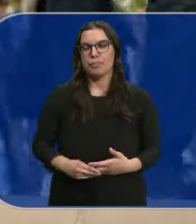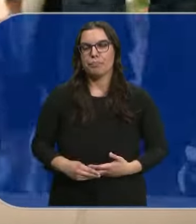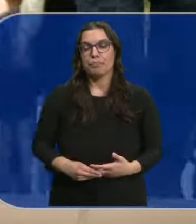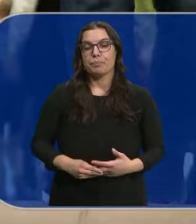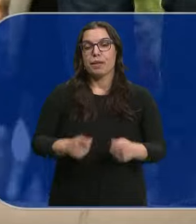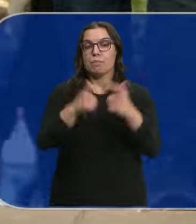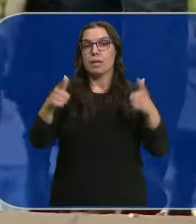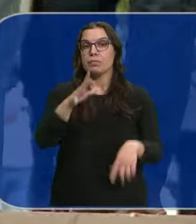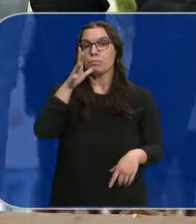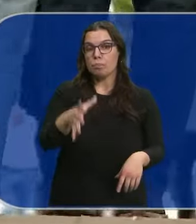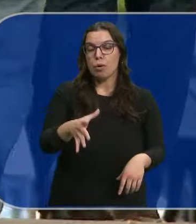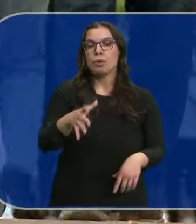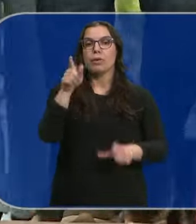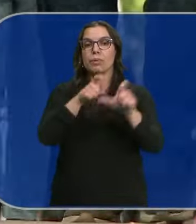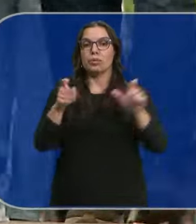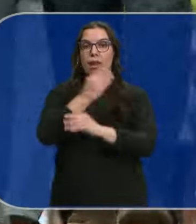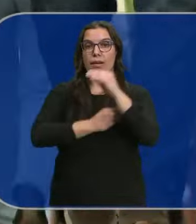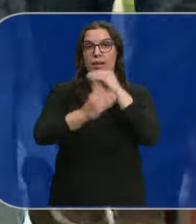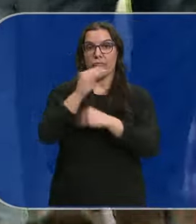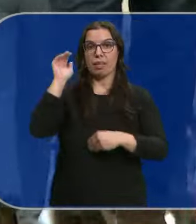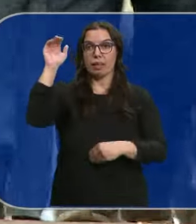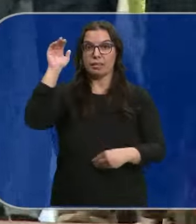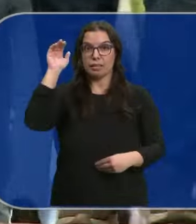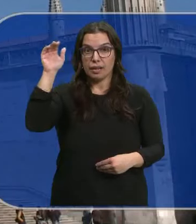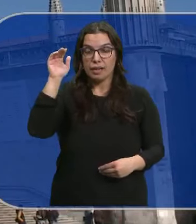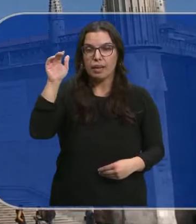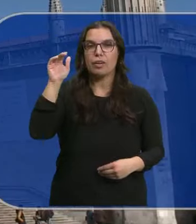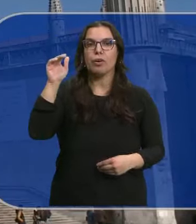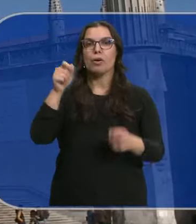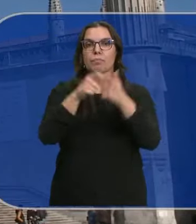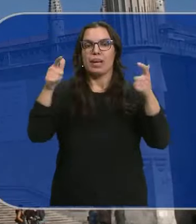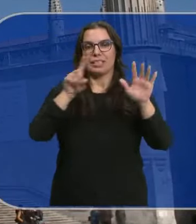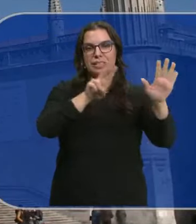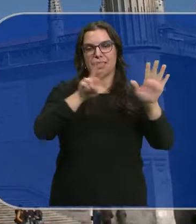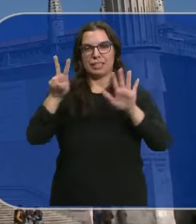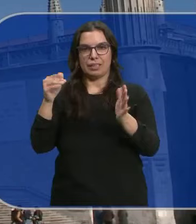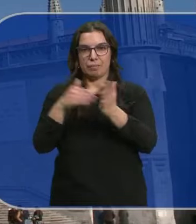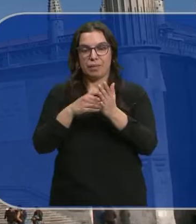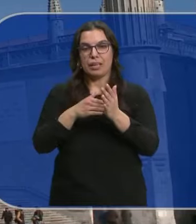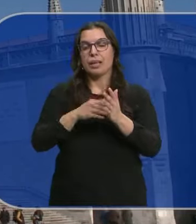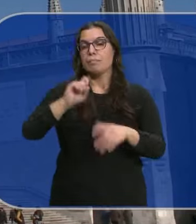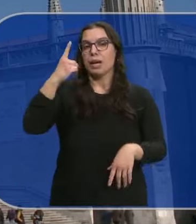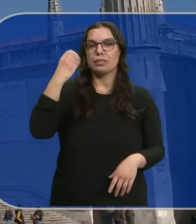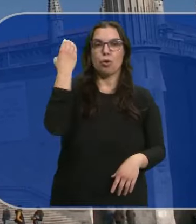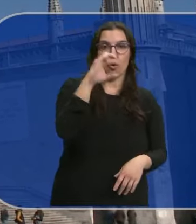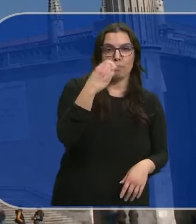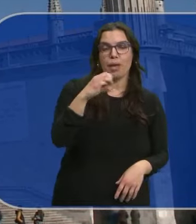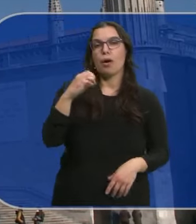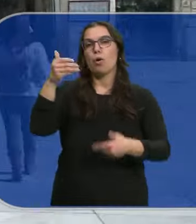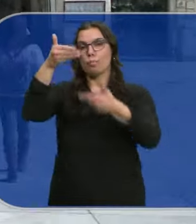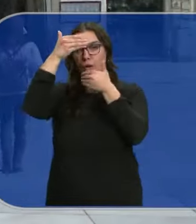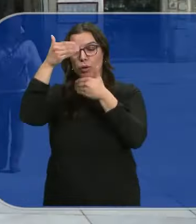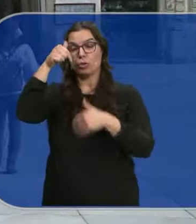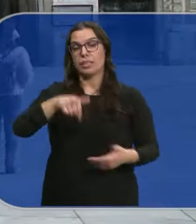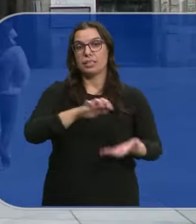Este incremento Se debe al aumento De personas nacidas En el extranjero Con más de 77.000 Son principalmente Colombianos Y marroquíes En